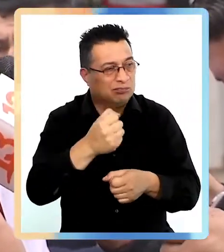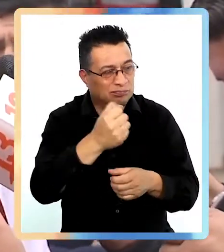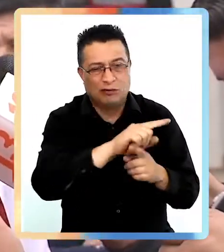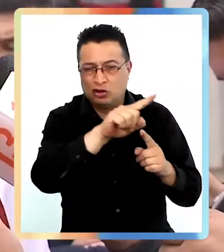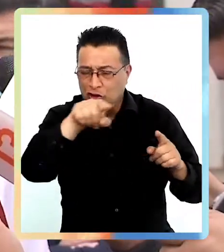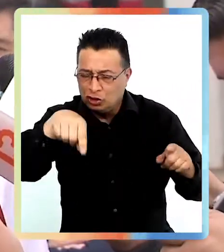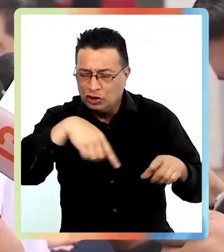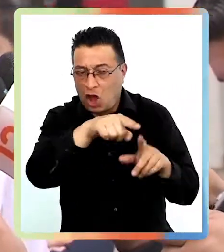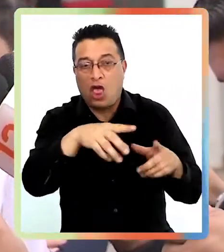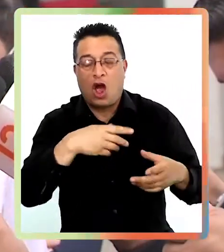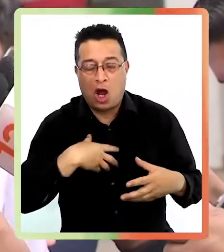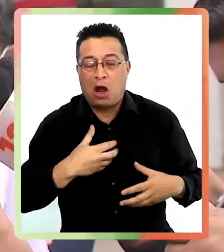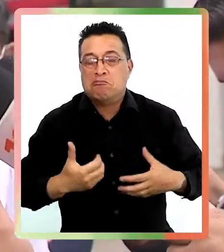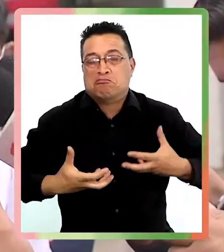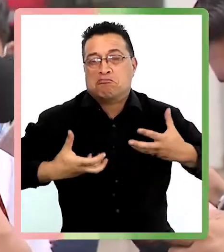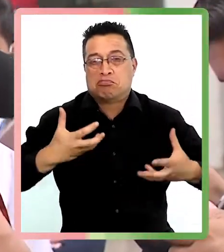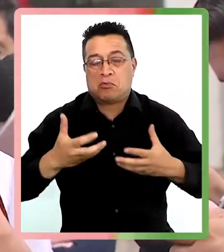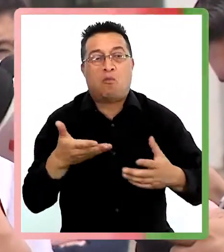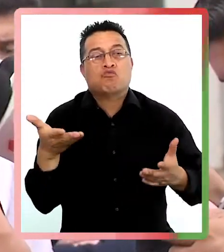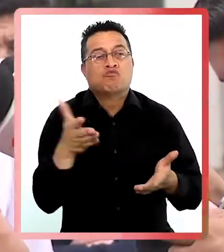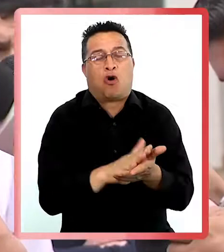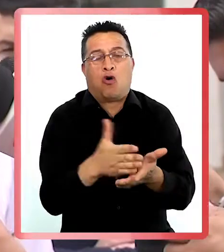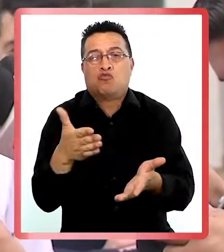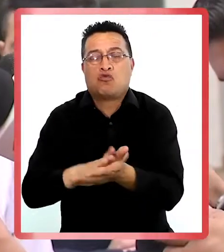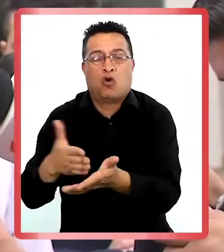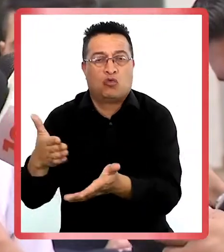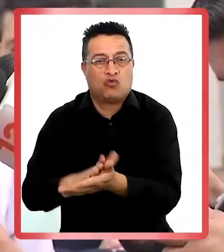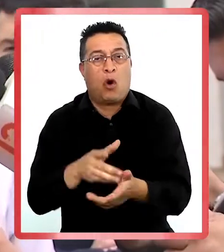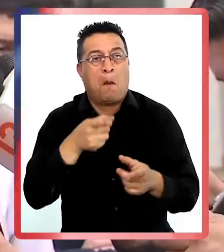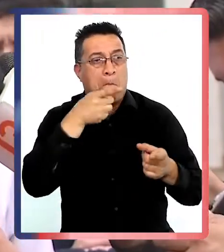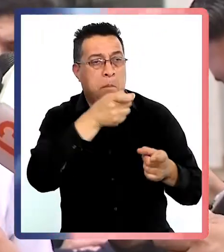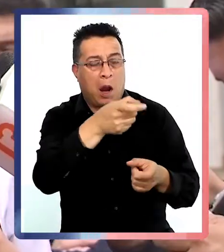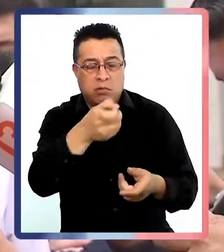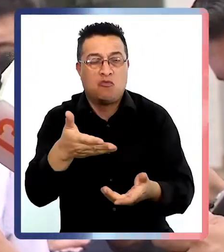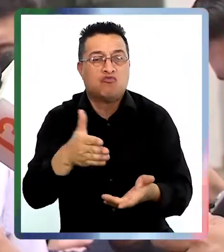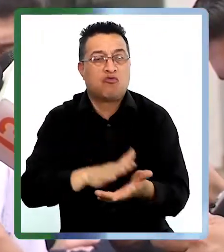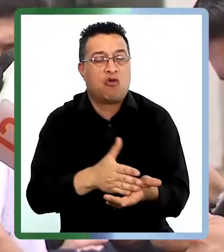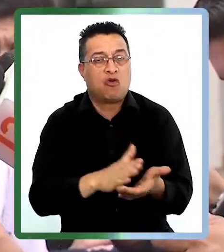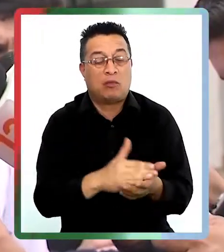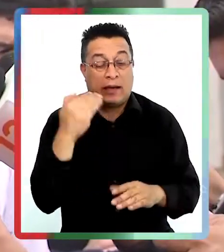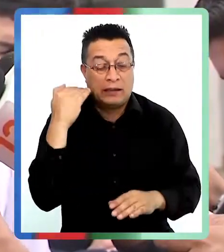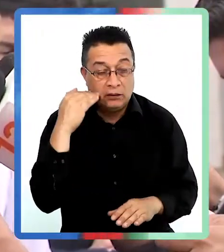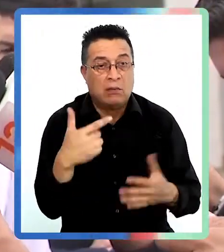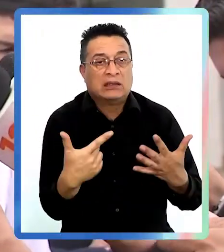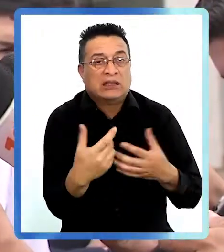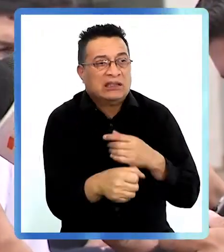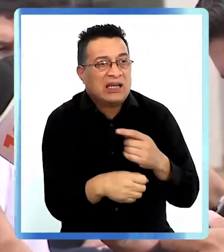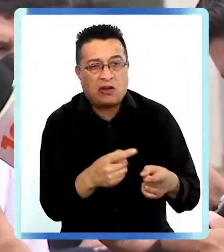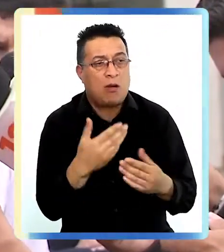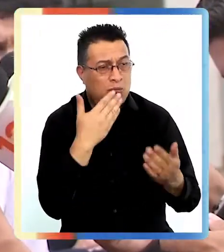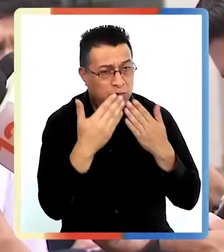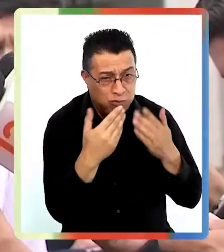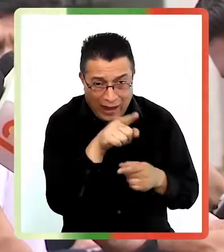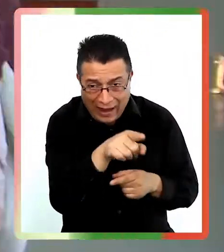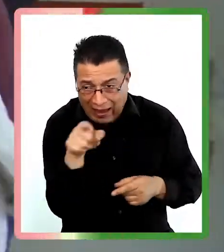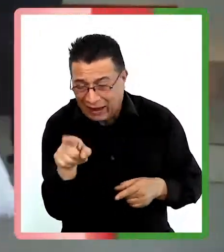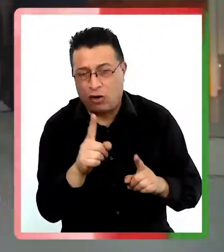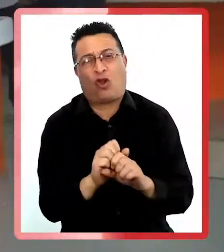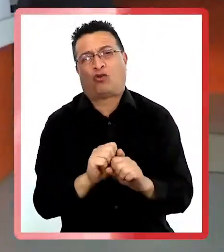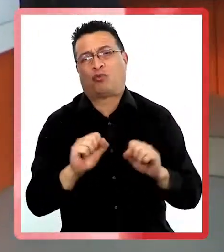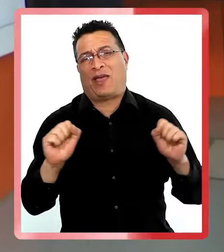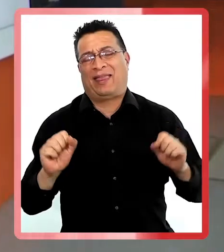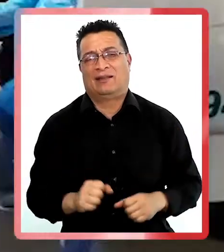organizados que se atreven a matar y a disparar a matar a una niña de siete años, no se dialoga.